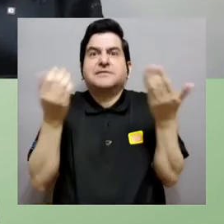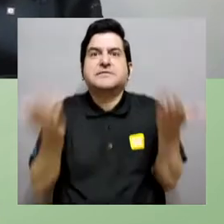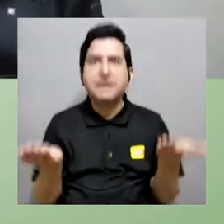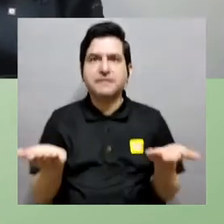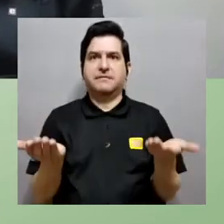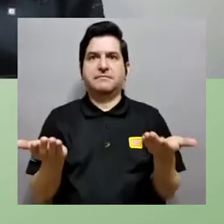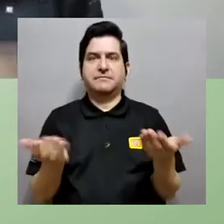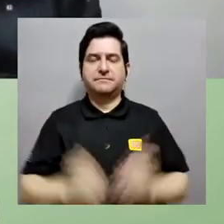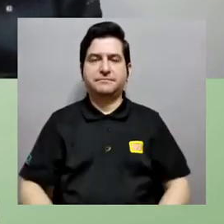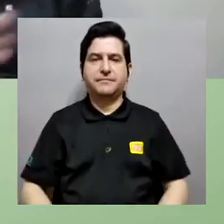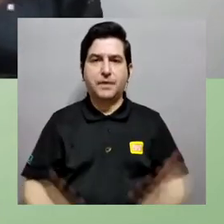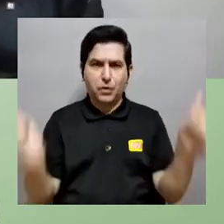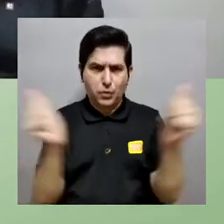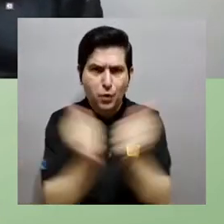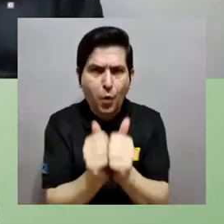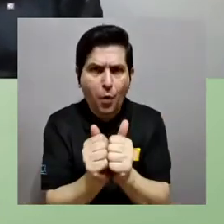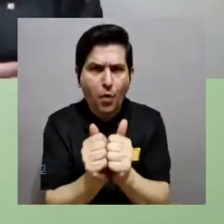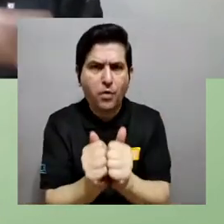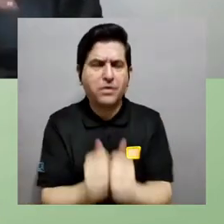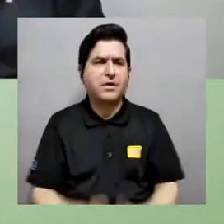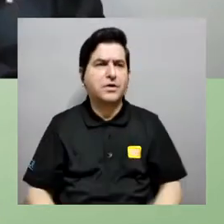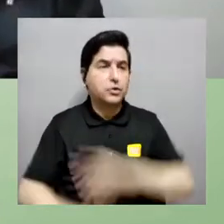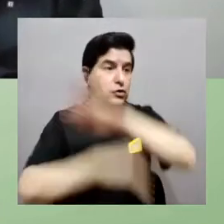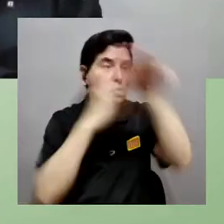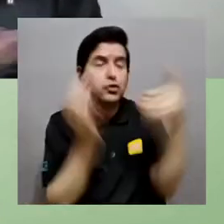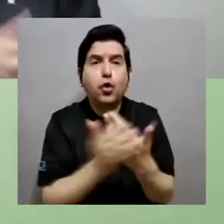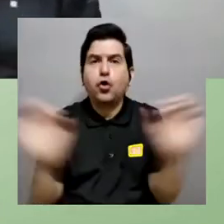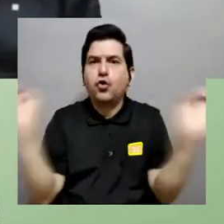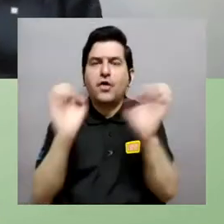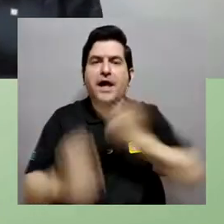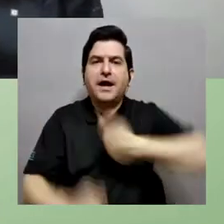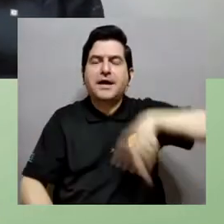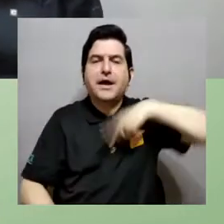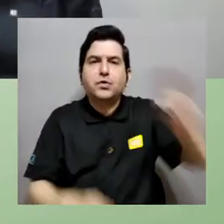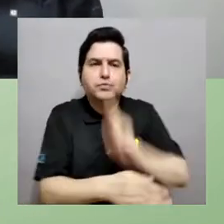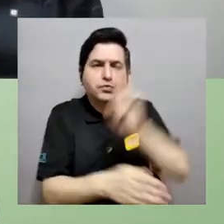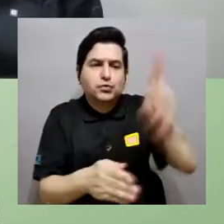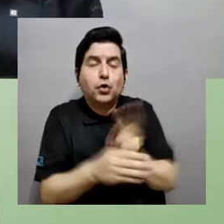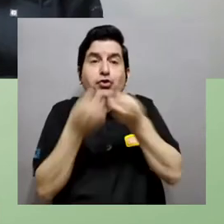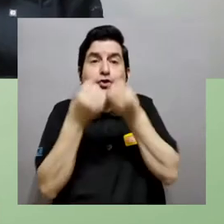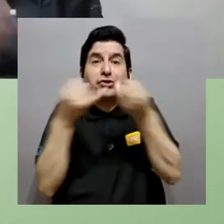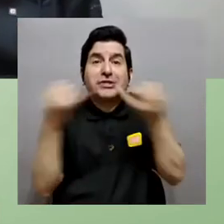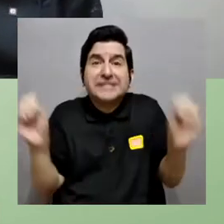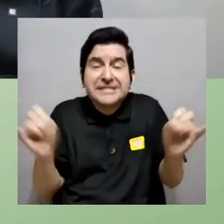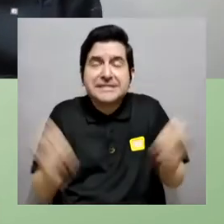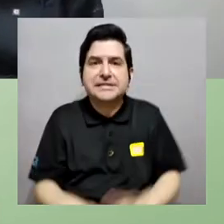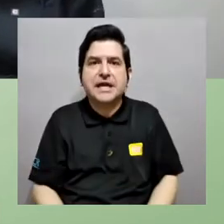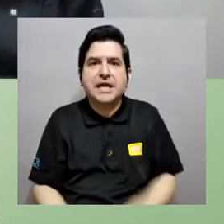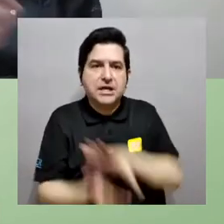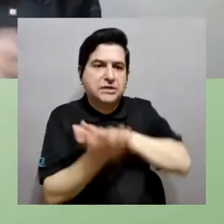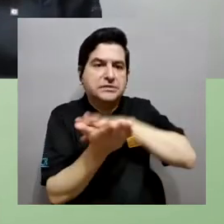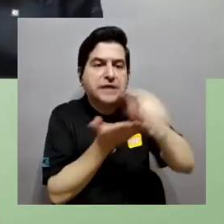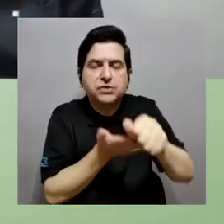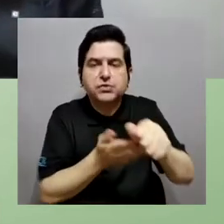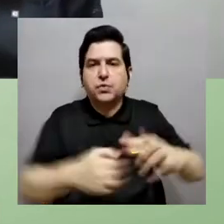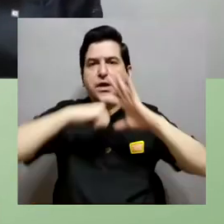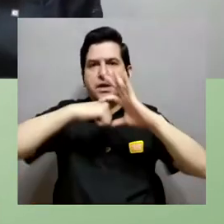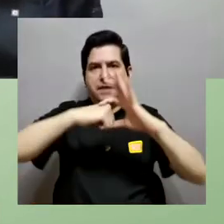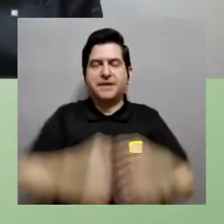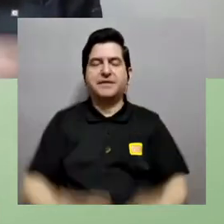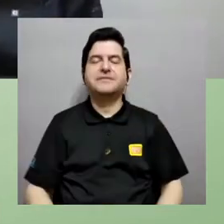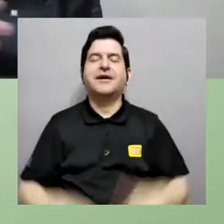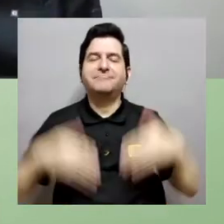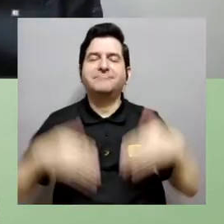es el tema de la energía, de la electricidad, de qué hacemos para poder generar toda la energía que estamos